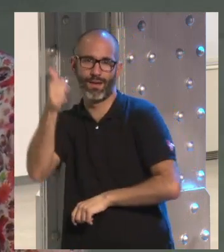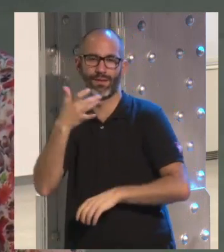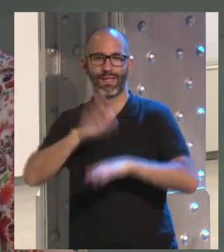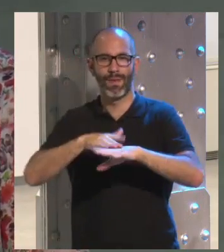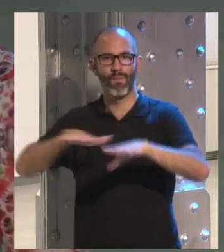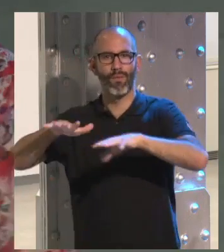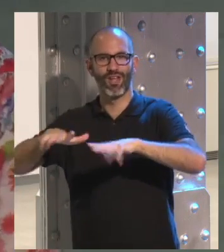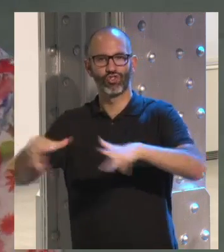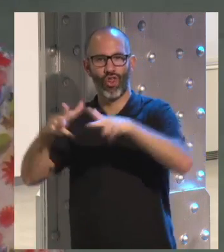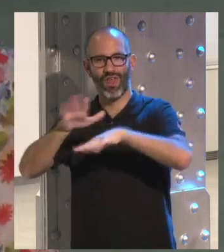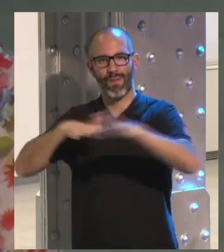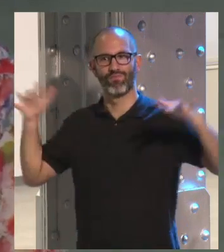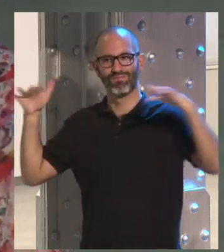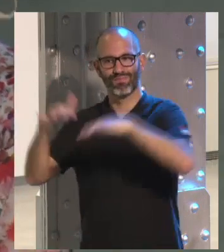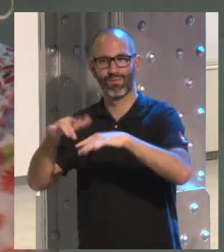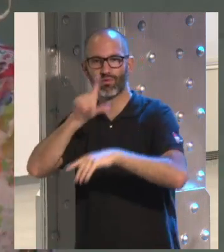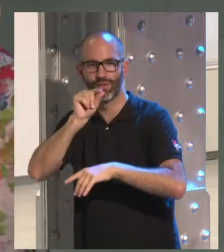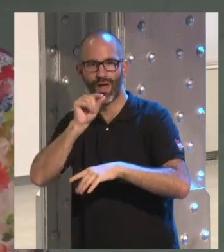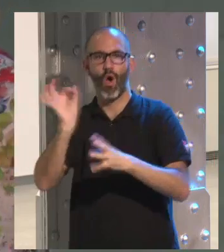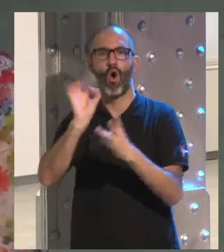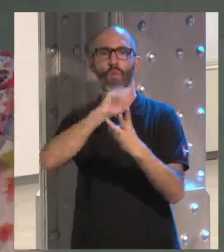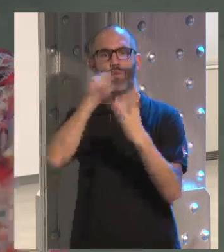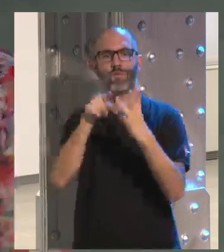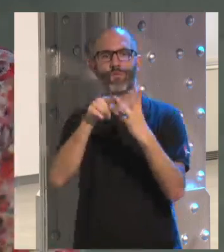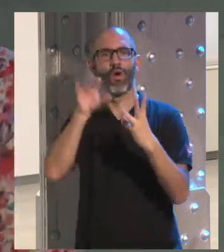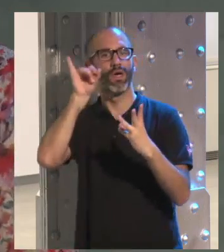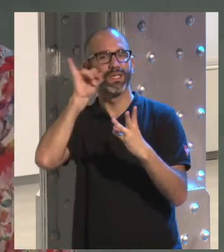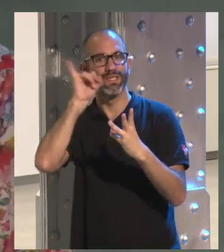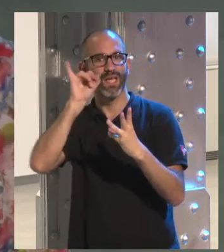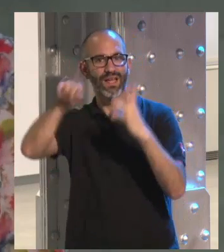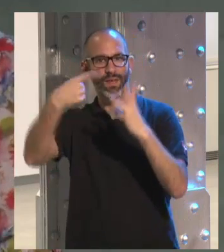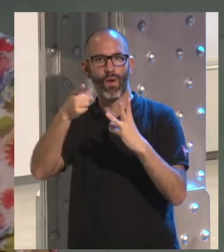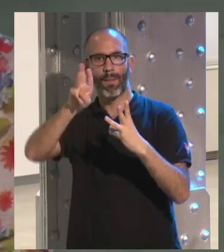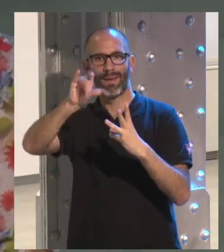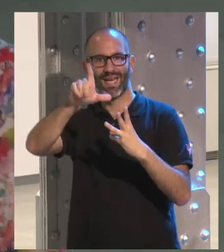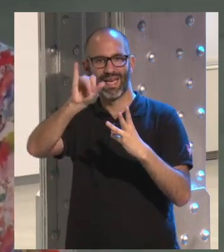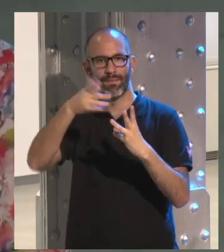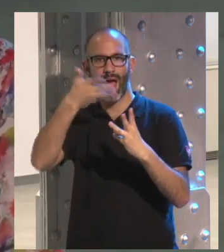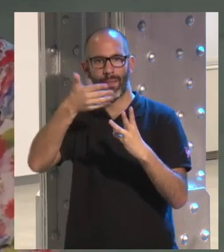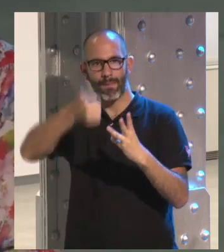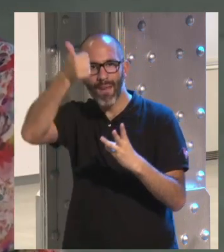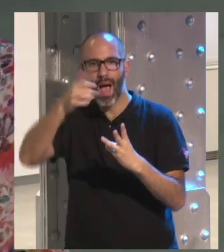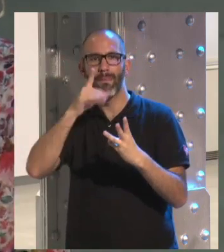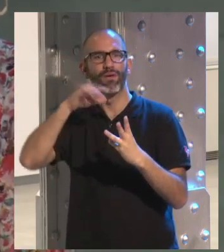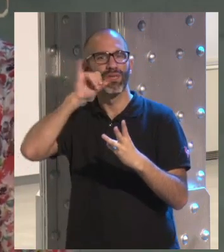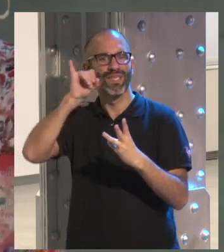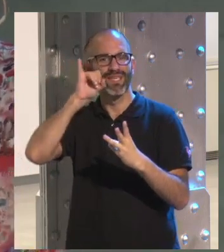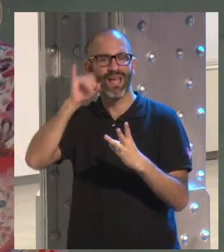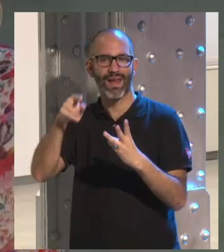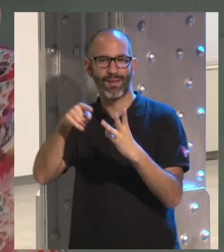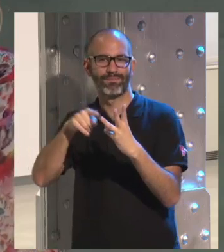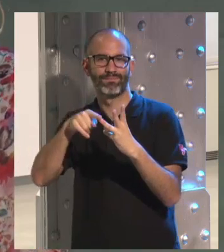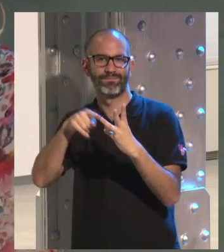movilización social. Respecto a Instagram, bueno, creo que hablará un poco más adelante, Fili, al respecto, pero ellos utilizaban ahí este